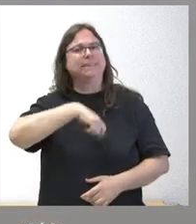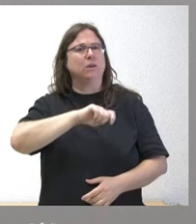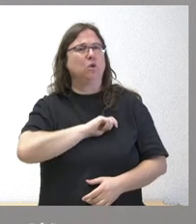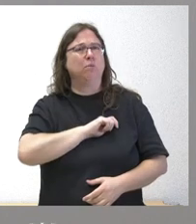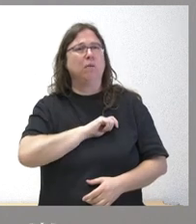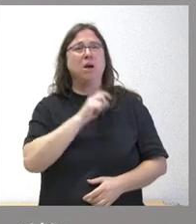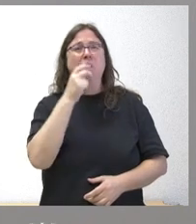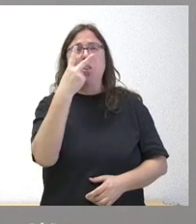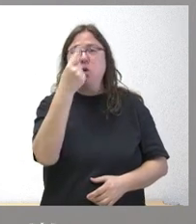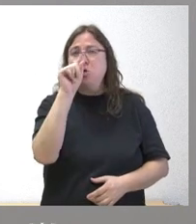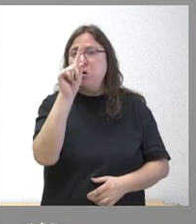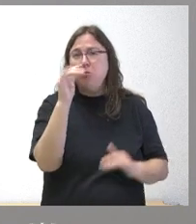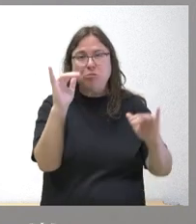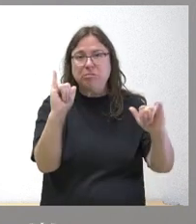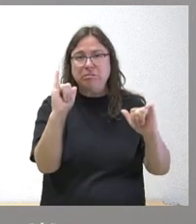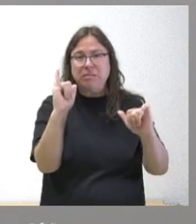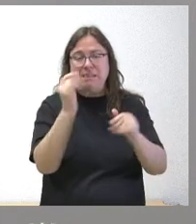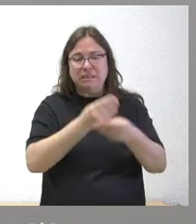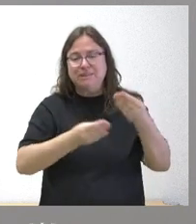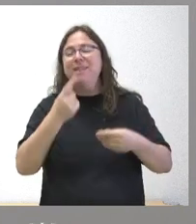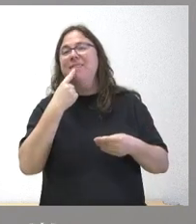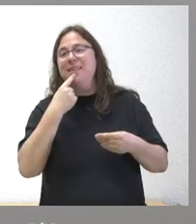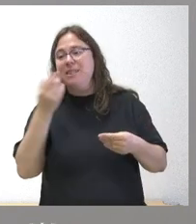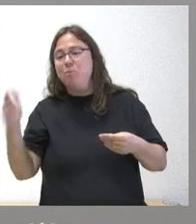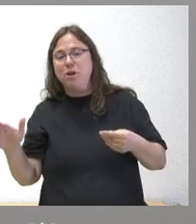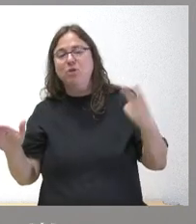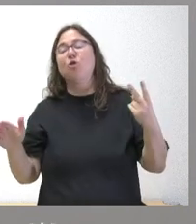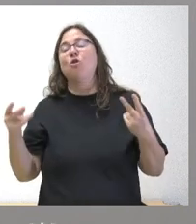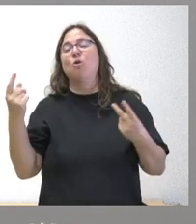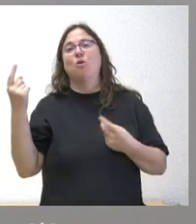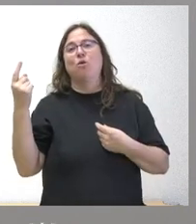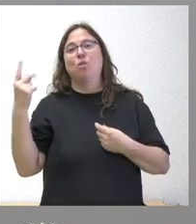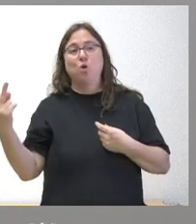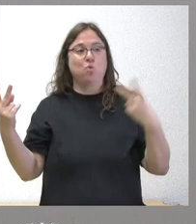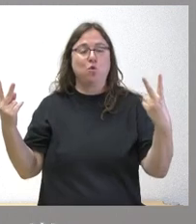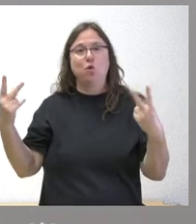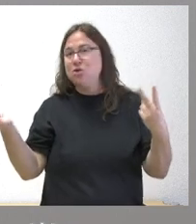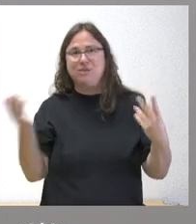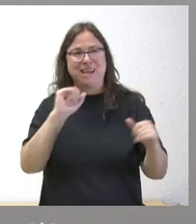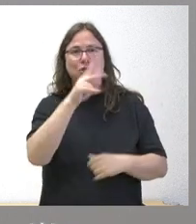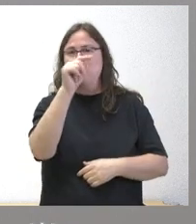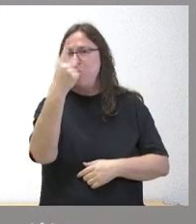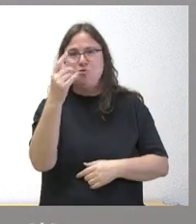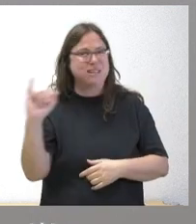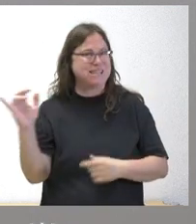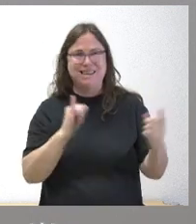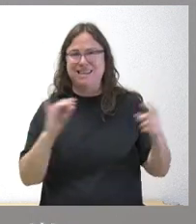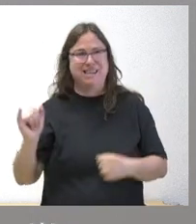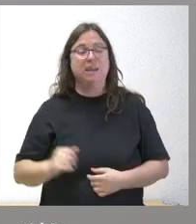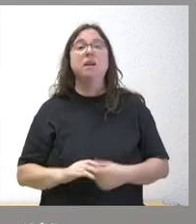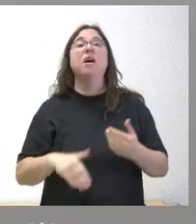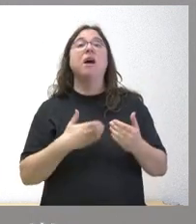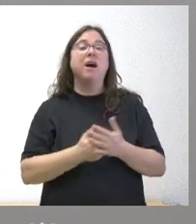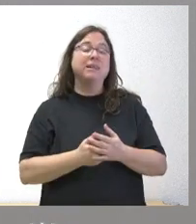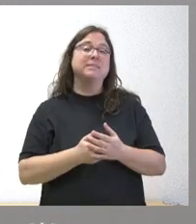al 2,1 de tasa de reposición que se establece como tasa de reposición ninguno de los países de la Unión Europea pero tampoco Estados